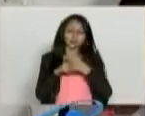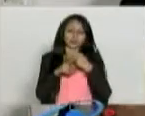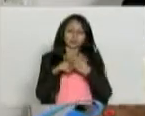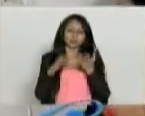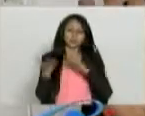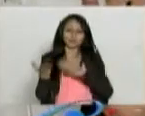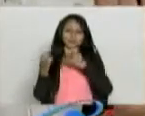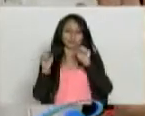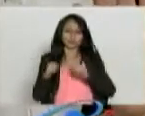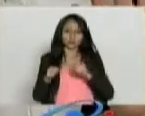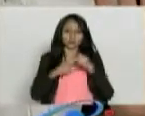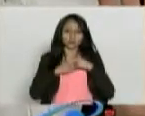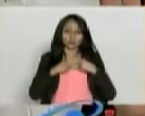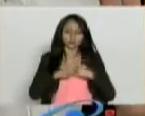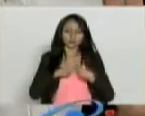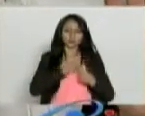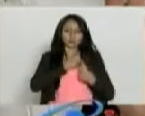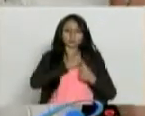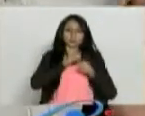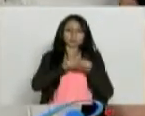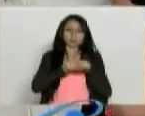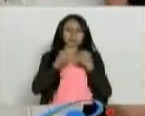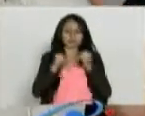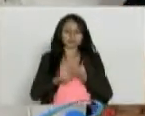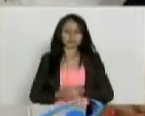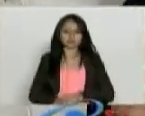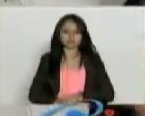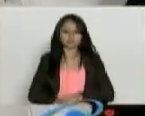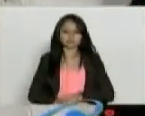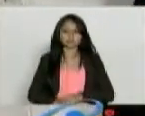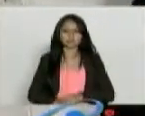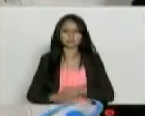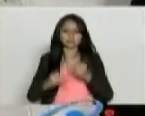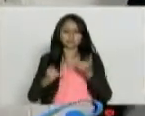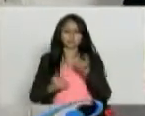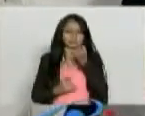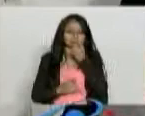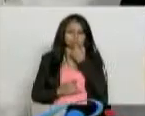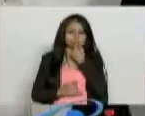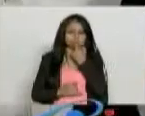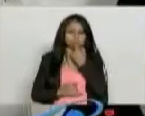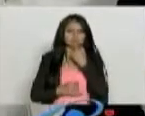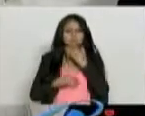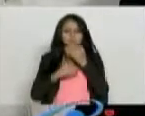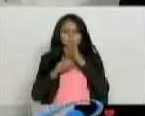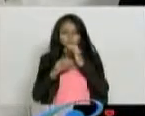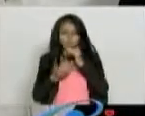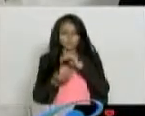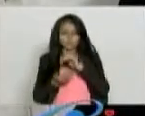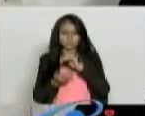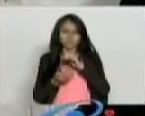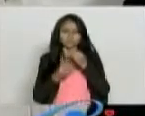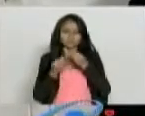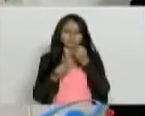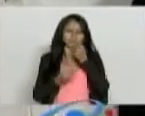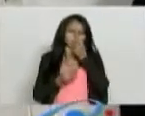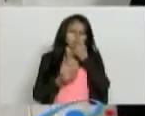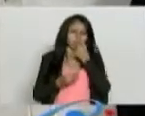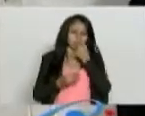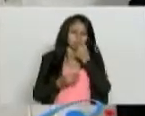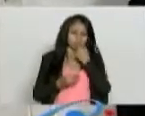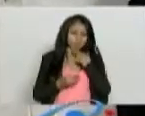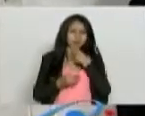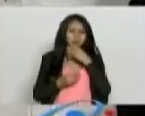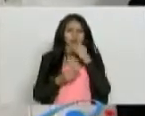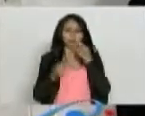Y llenas de cálculos renales. Entonces el alendonato es un medicamento que hay que tomarlo con cierto espacio, que debe